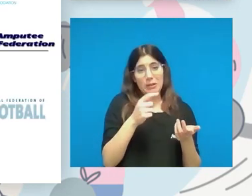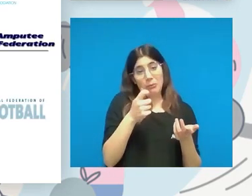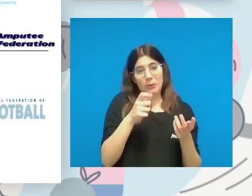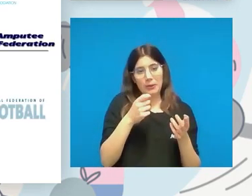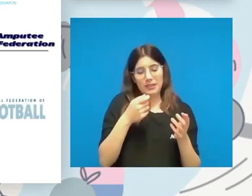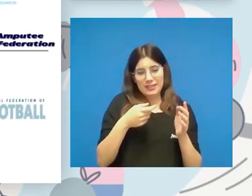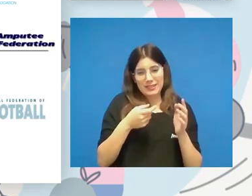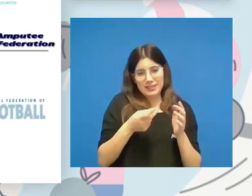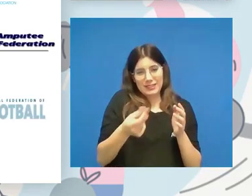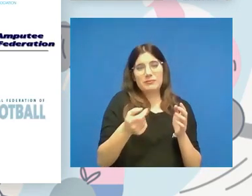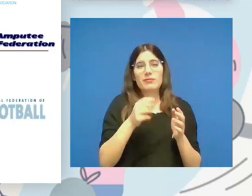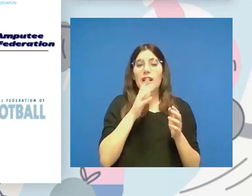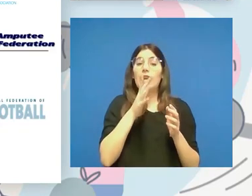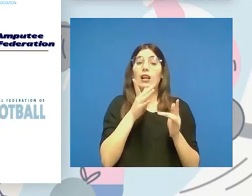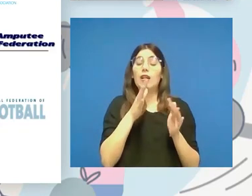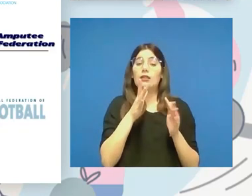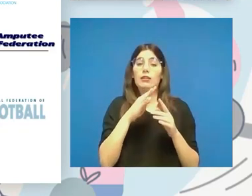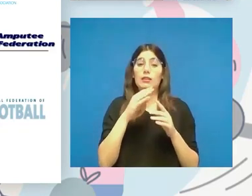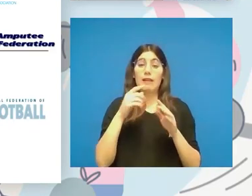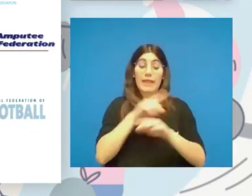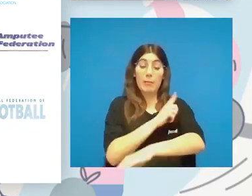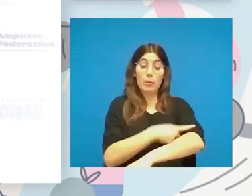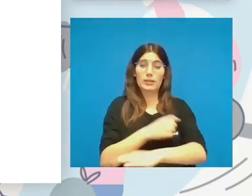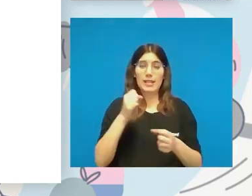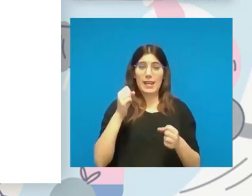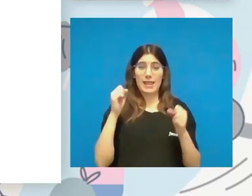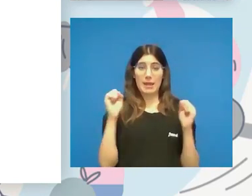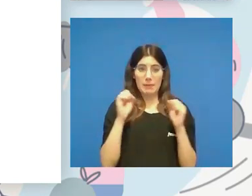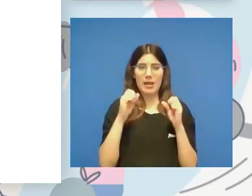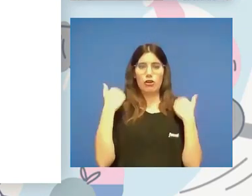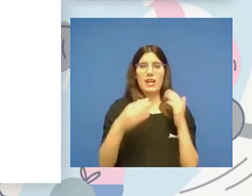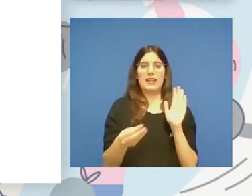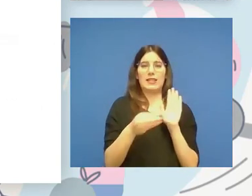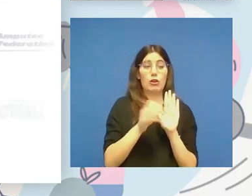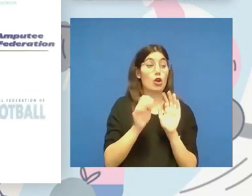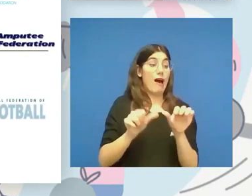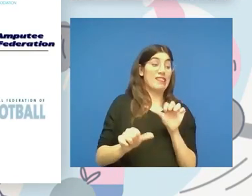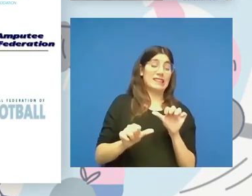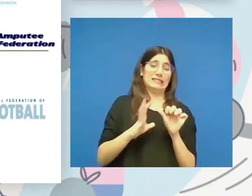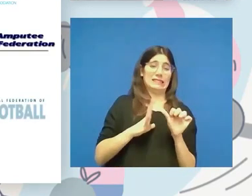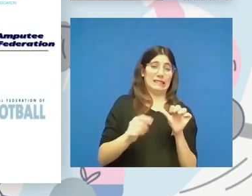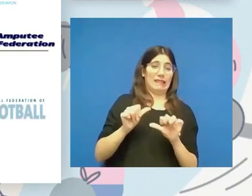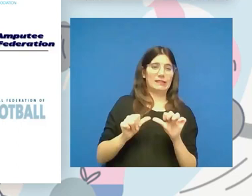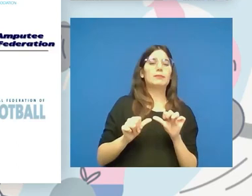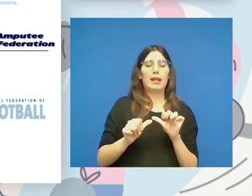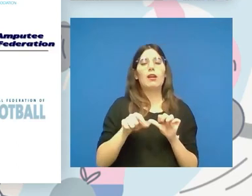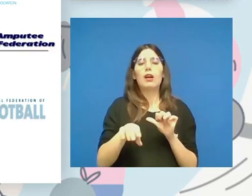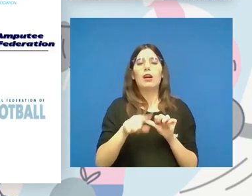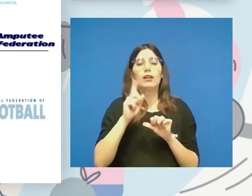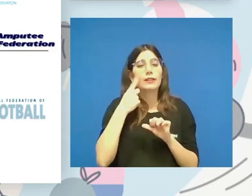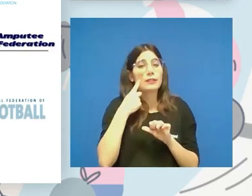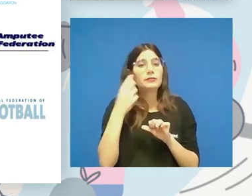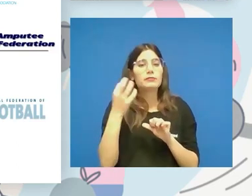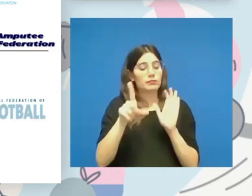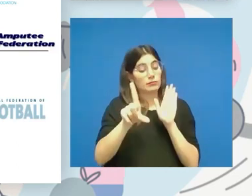Deportes de Invierno se ha integrado en FIS, he estado hablando antes con Luis, pero no, la anterior. ¿Qué nos encontramos? La ley debe dar